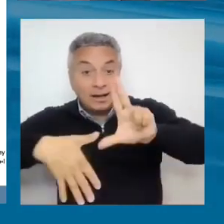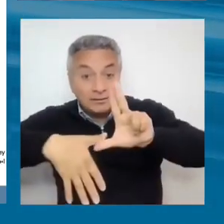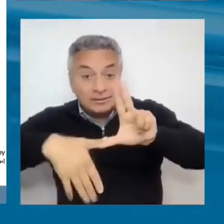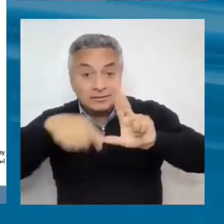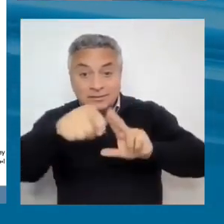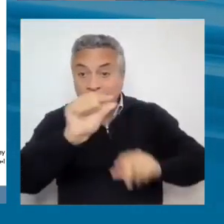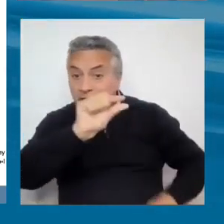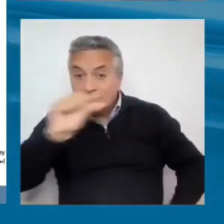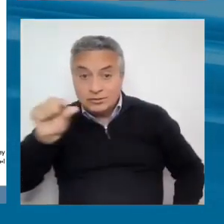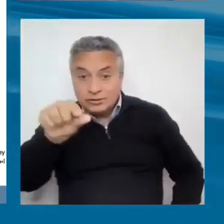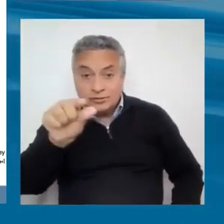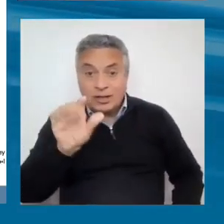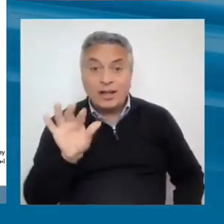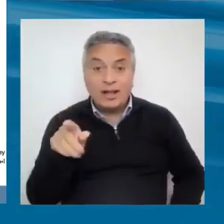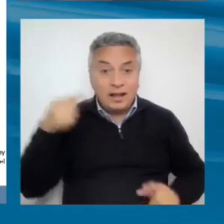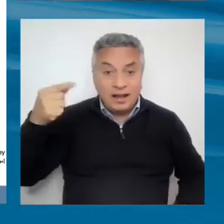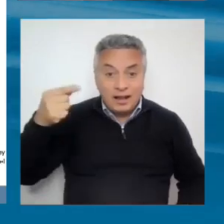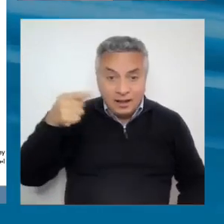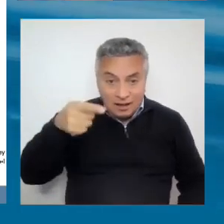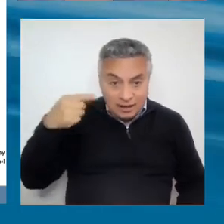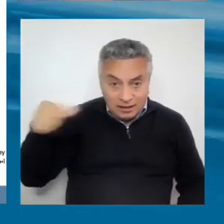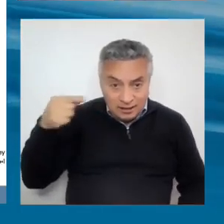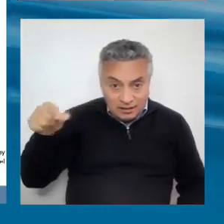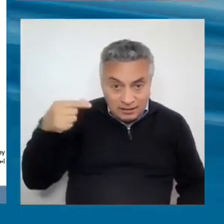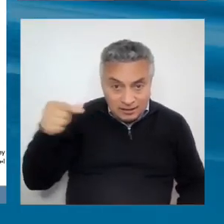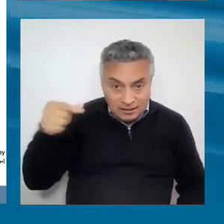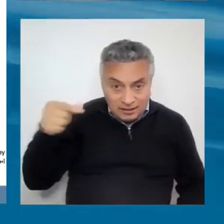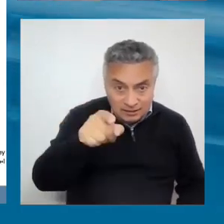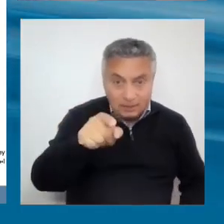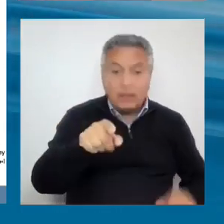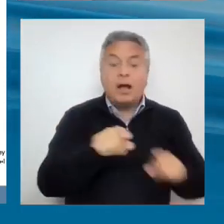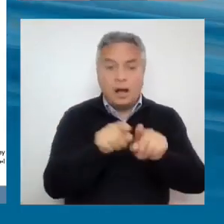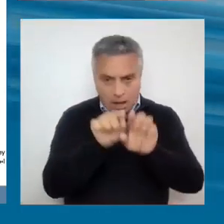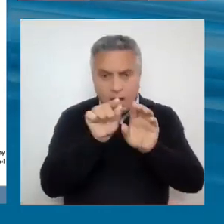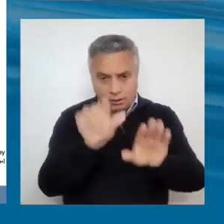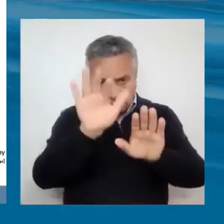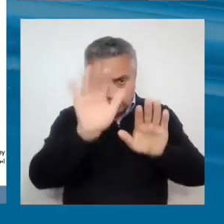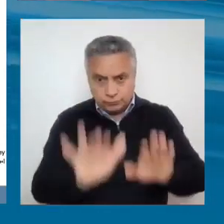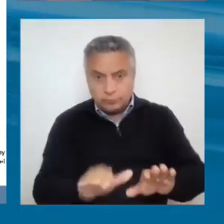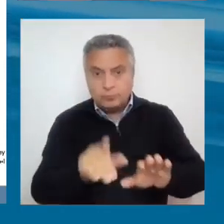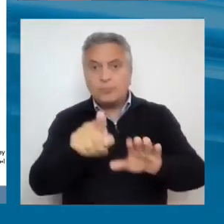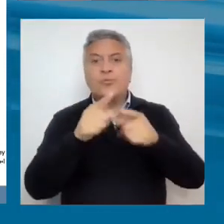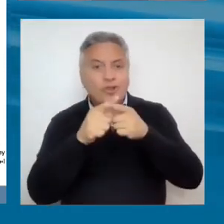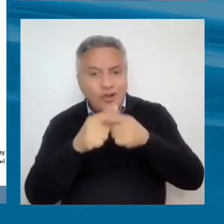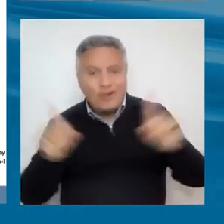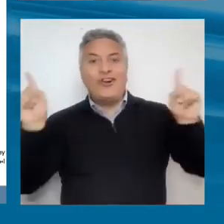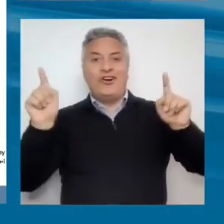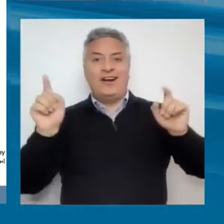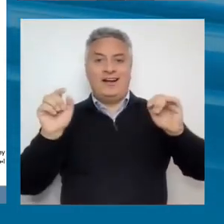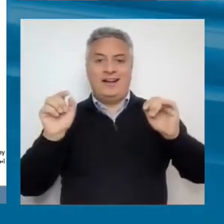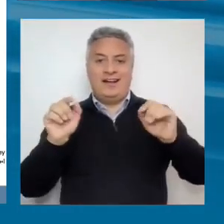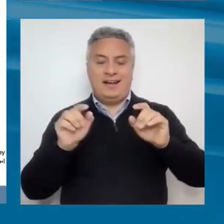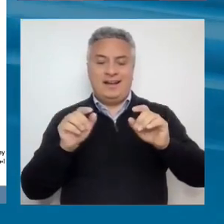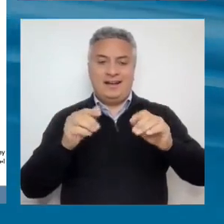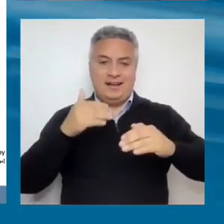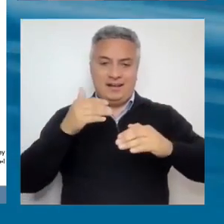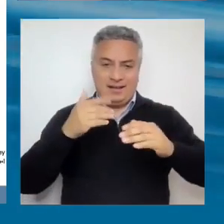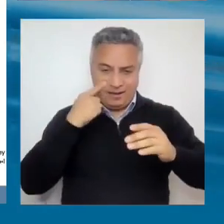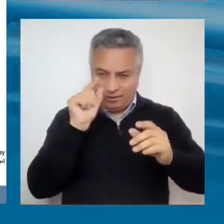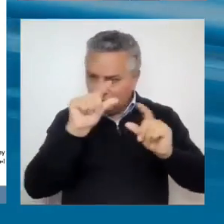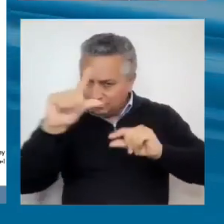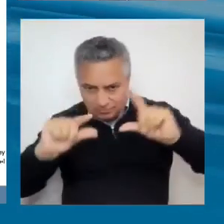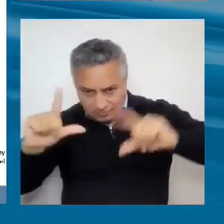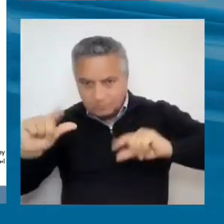se concentran alrededor del percentil 60. O es otra metodología, con otras mediciones, pero que también confirma que